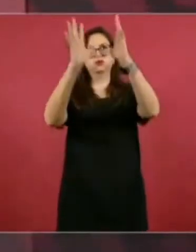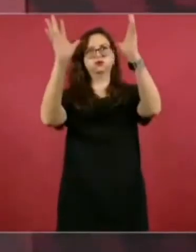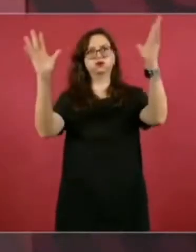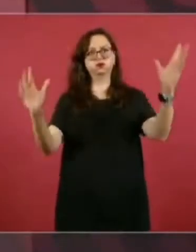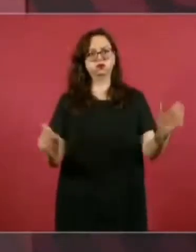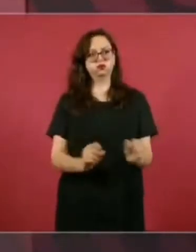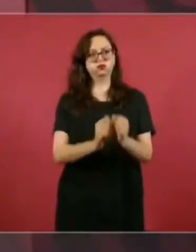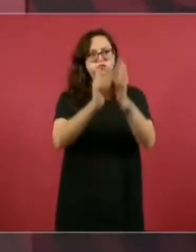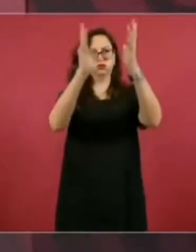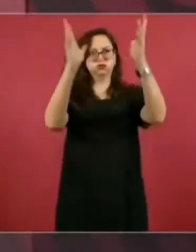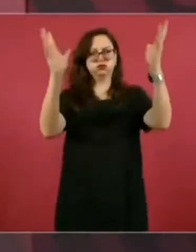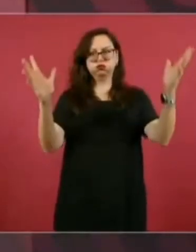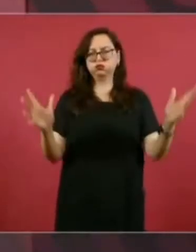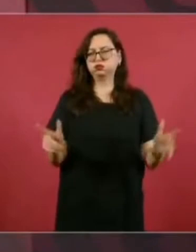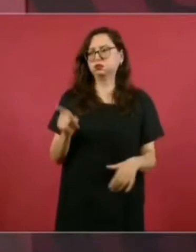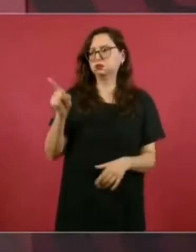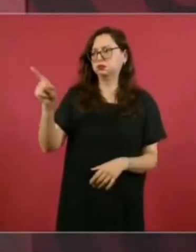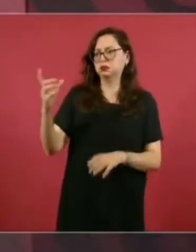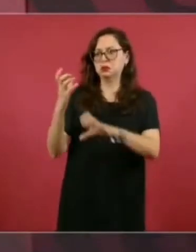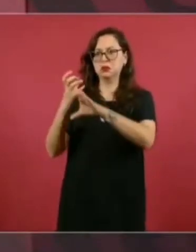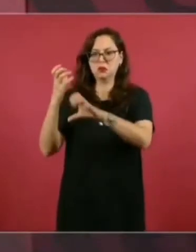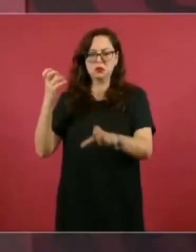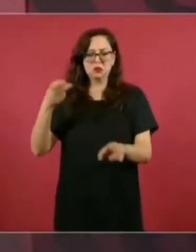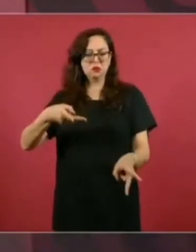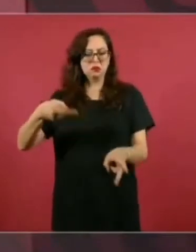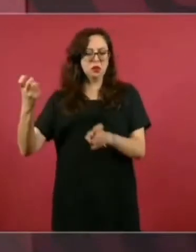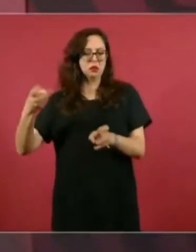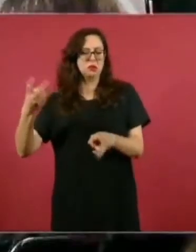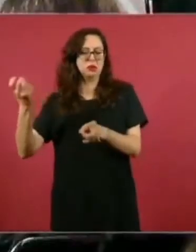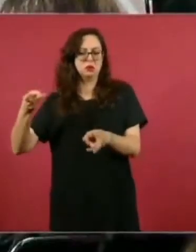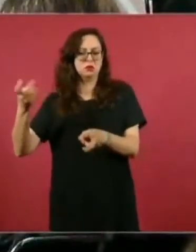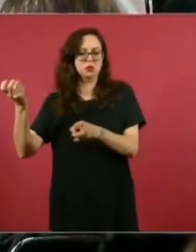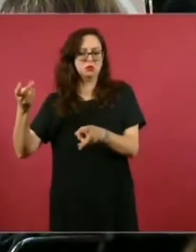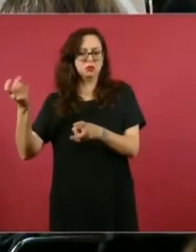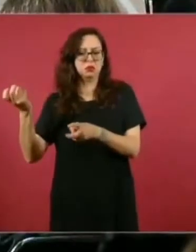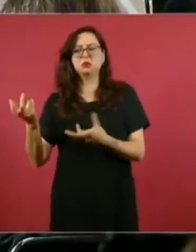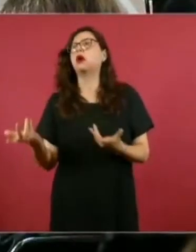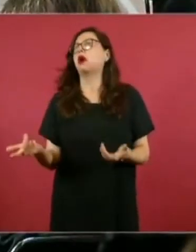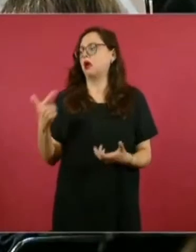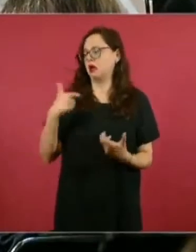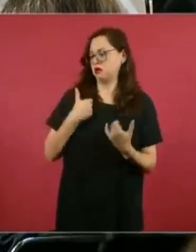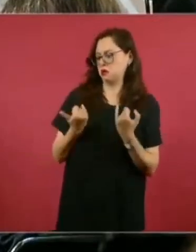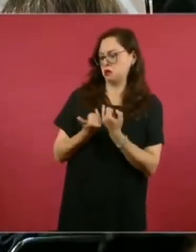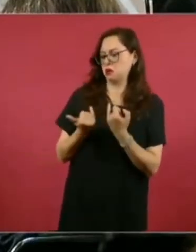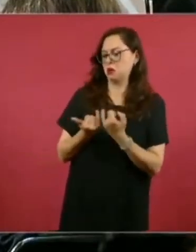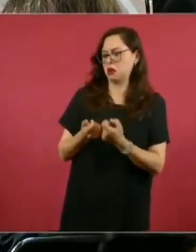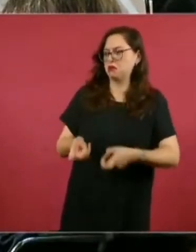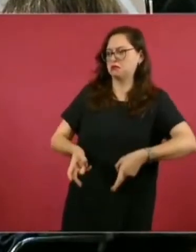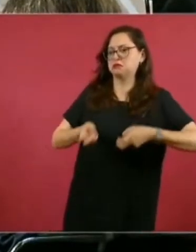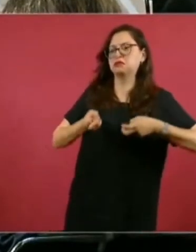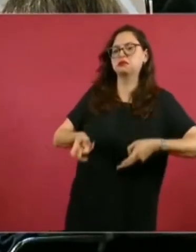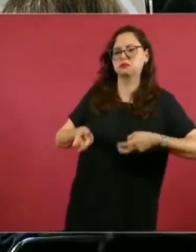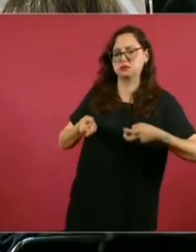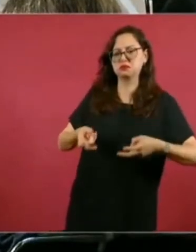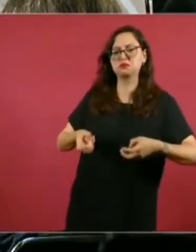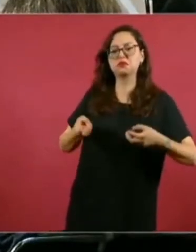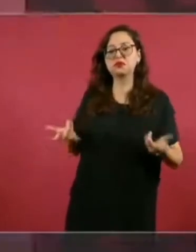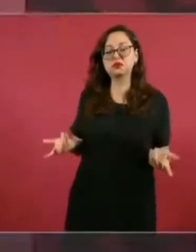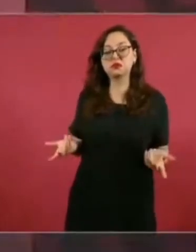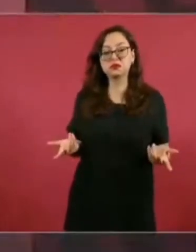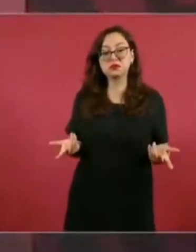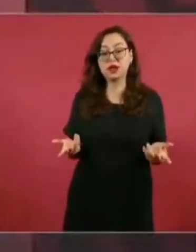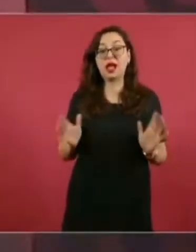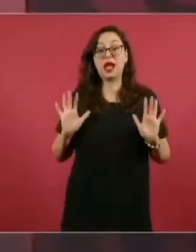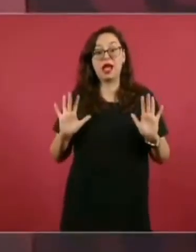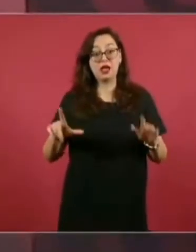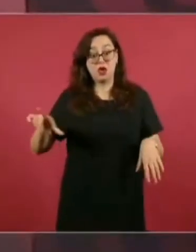se roban el dinero, ¿por qué nosotros no? Entonces, si arriba no